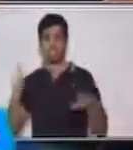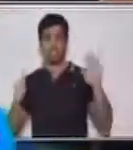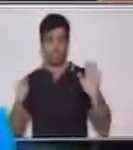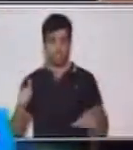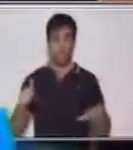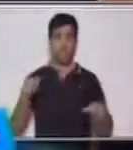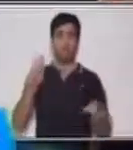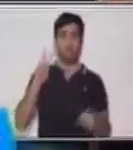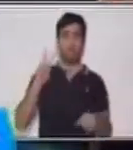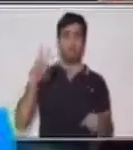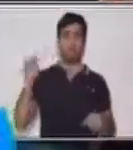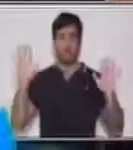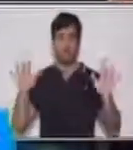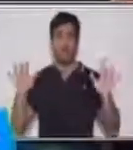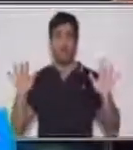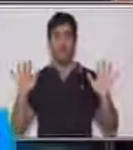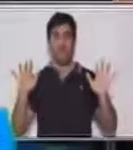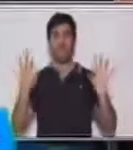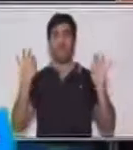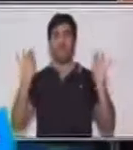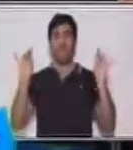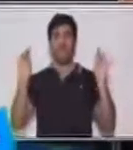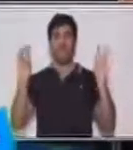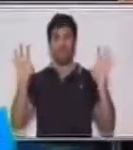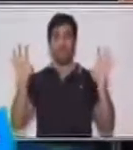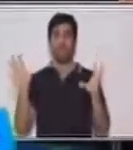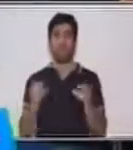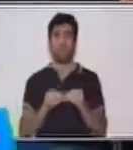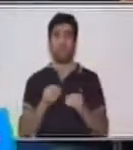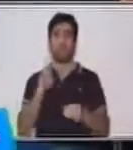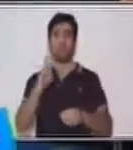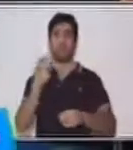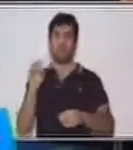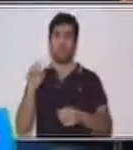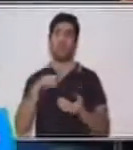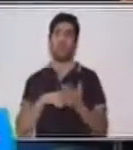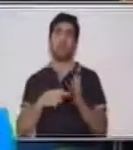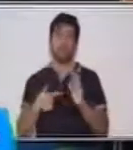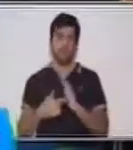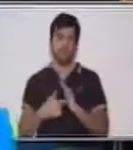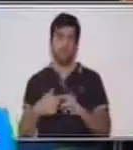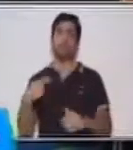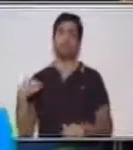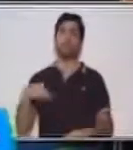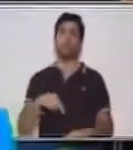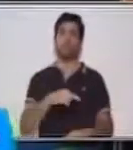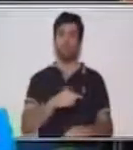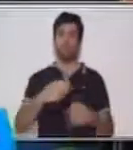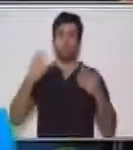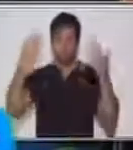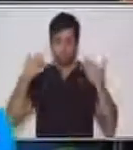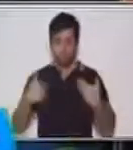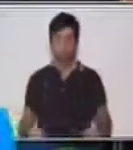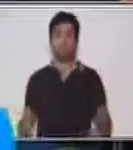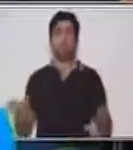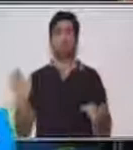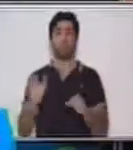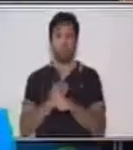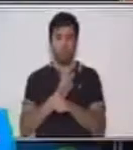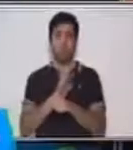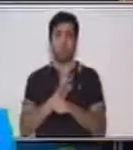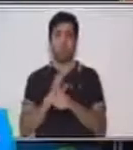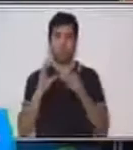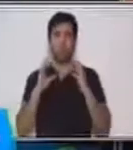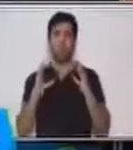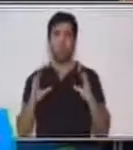veinte. Tenemos veinte dedos. Por lo tanto, el veinte representa lo que nosotros, nuestros dedos, que forma, están